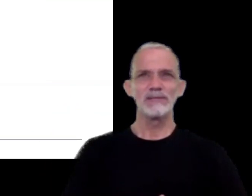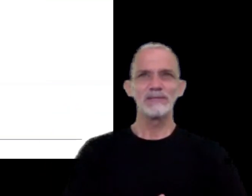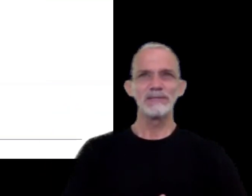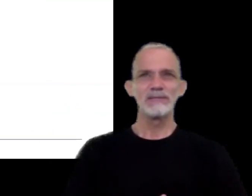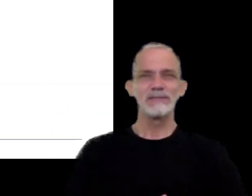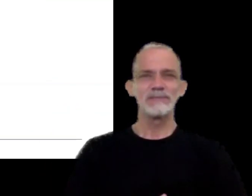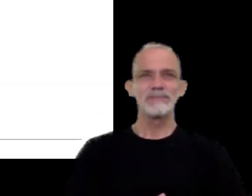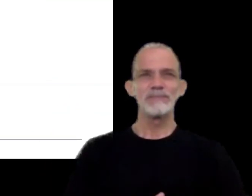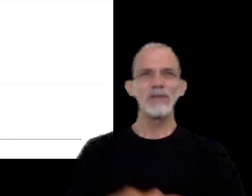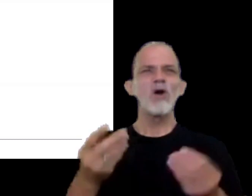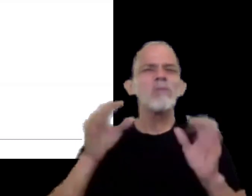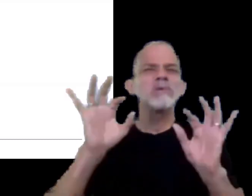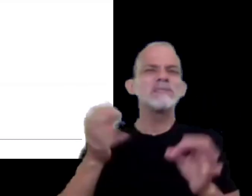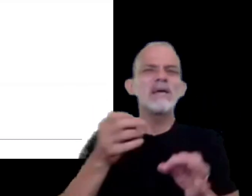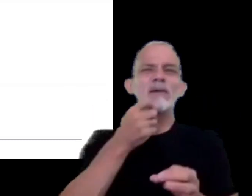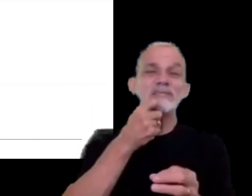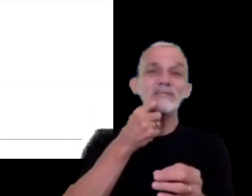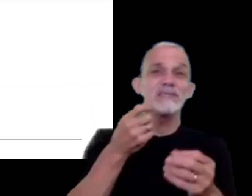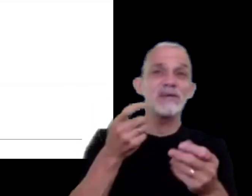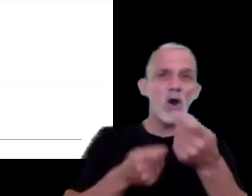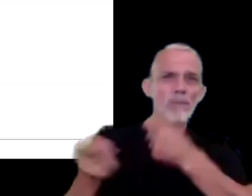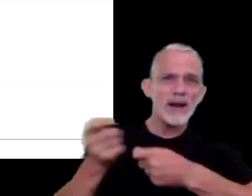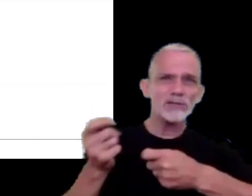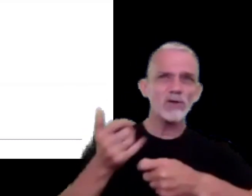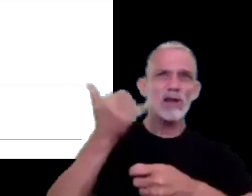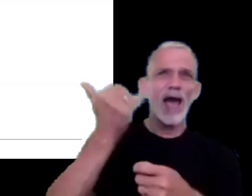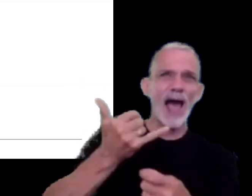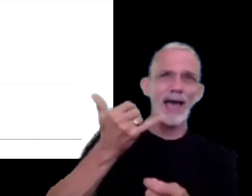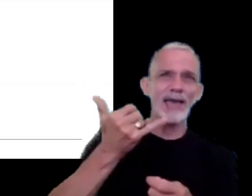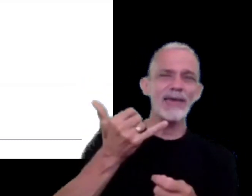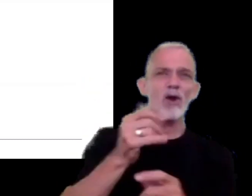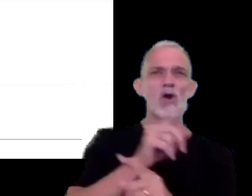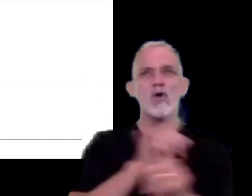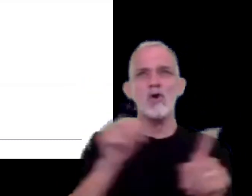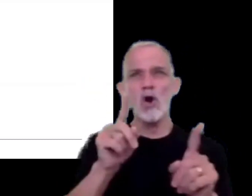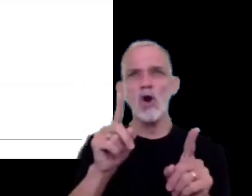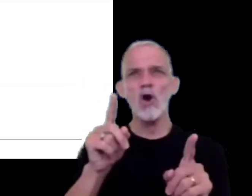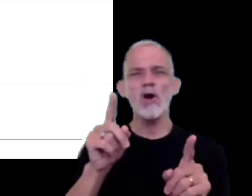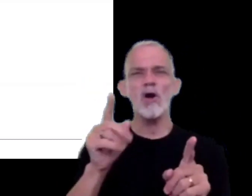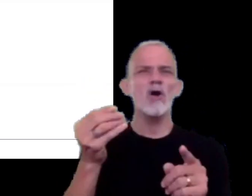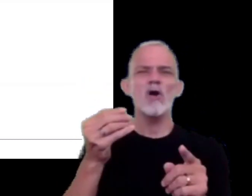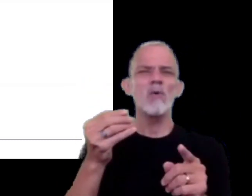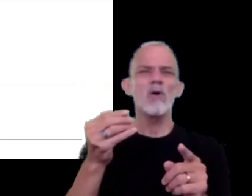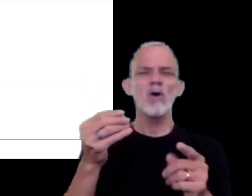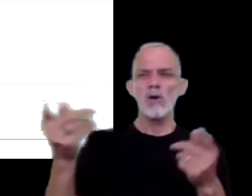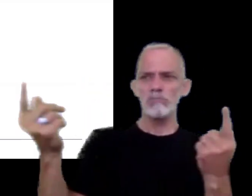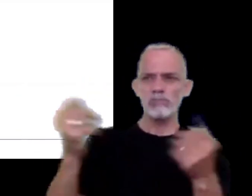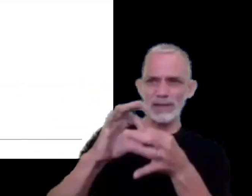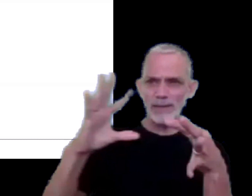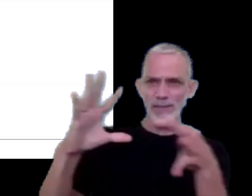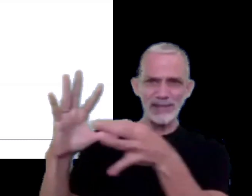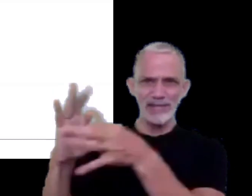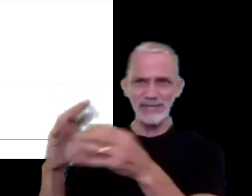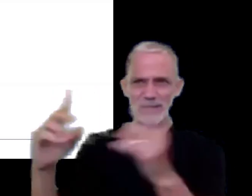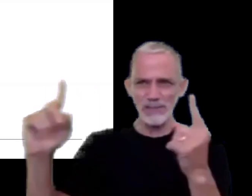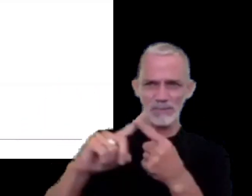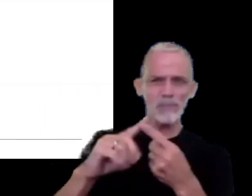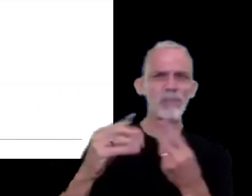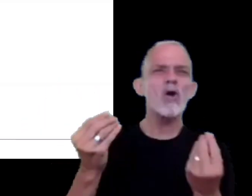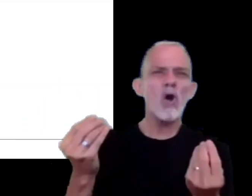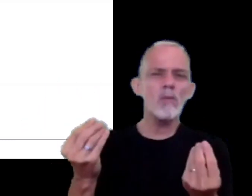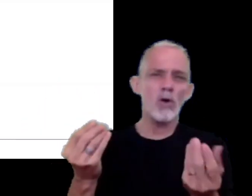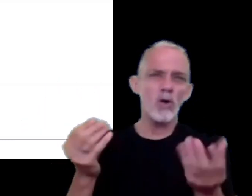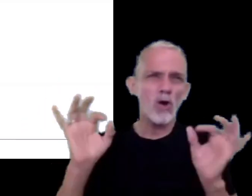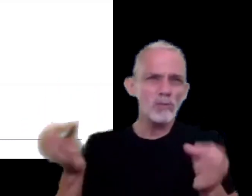¿Cómo se determina en definitiva si una operación es o no como entre partes independientes? Mediante la aplicación